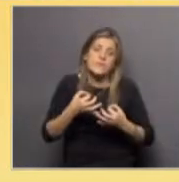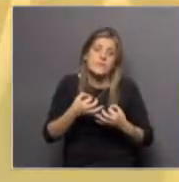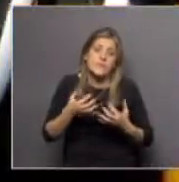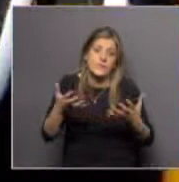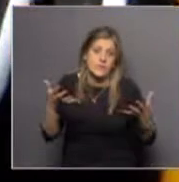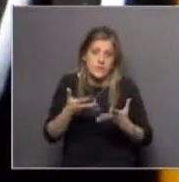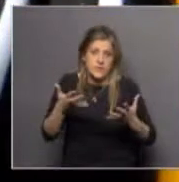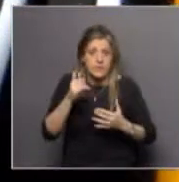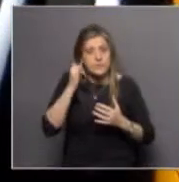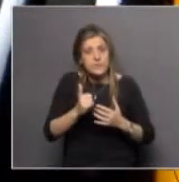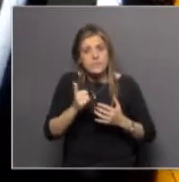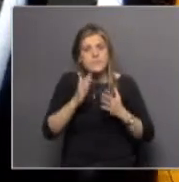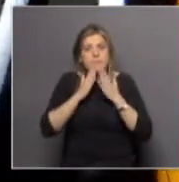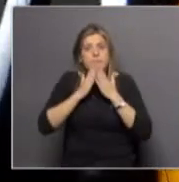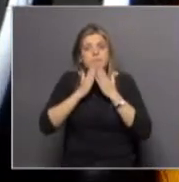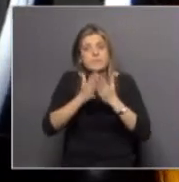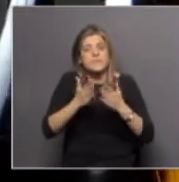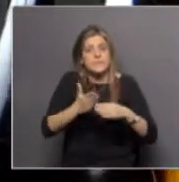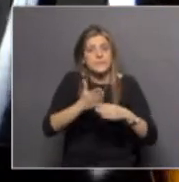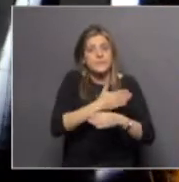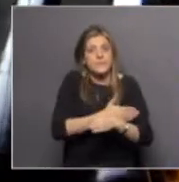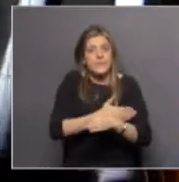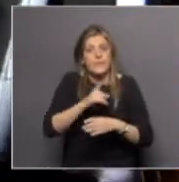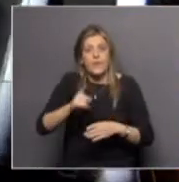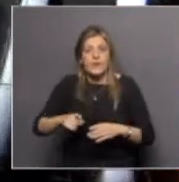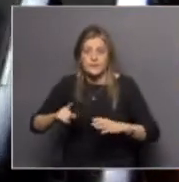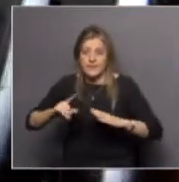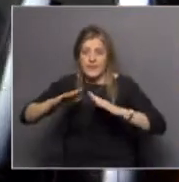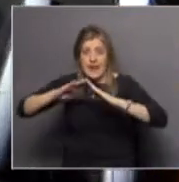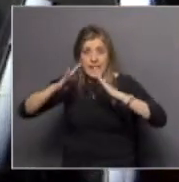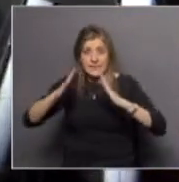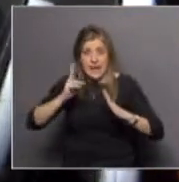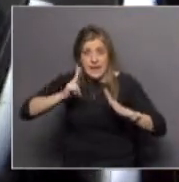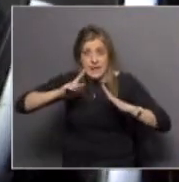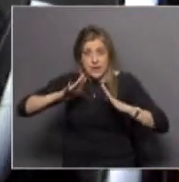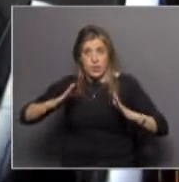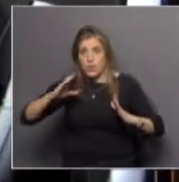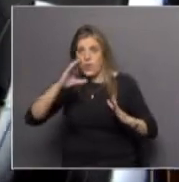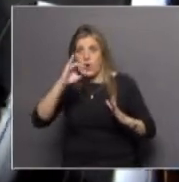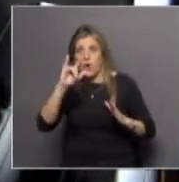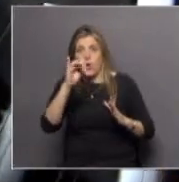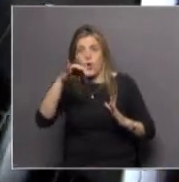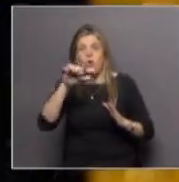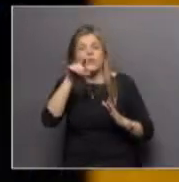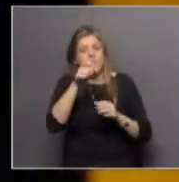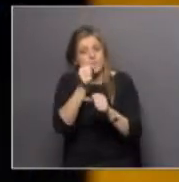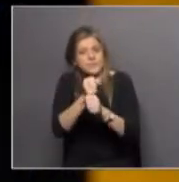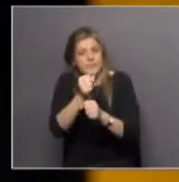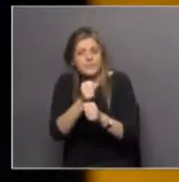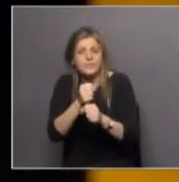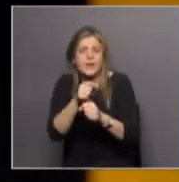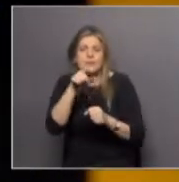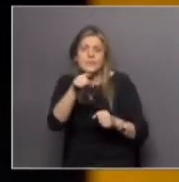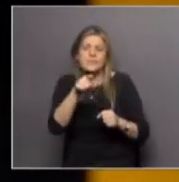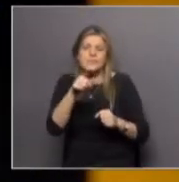sí me quiero detener un poquito en lo que hablábamos recién al pasar del Glacier Collins, que es otro de los elementos que has venido trabajando y ese efecto que uno no